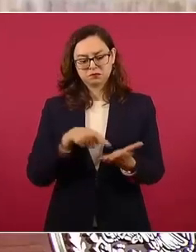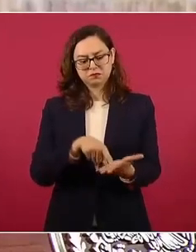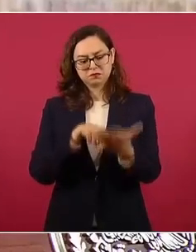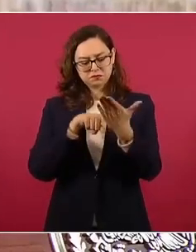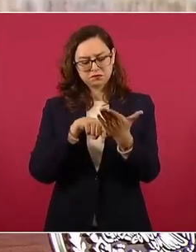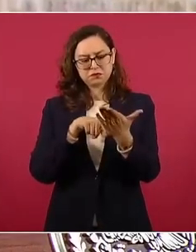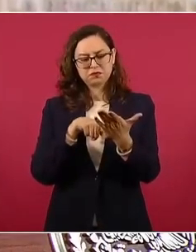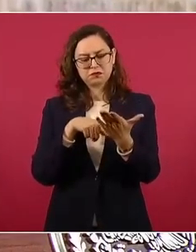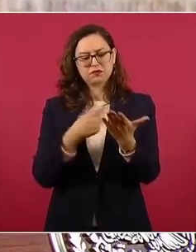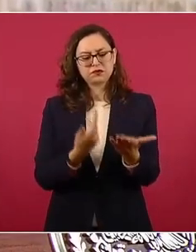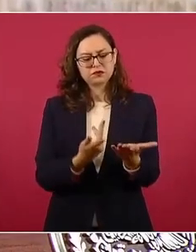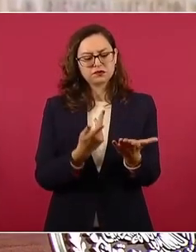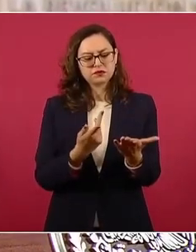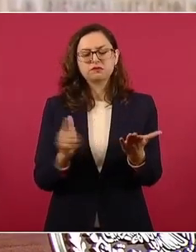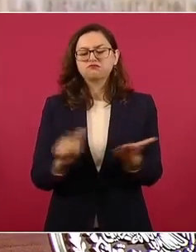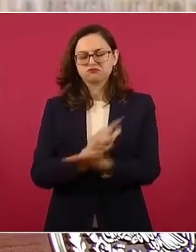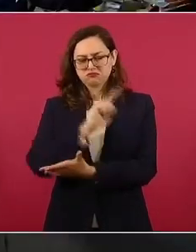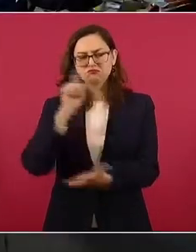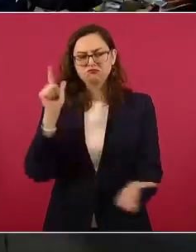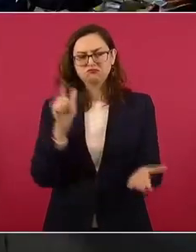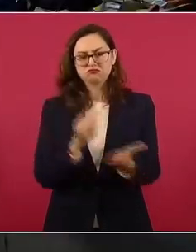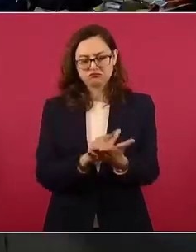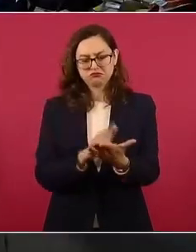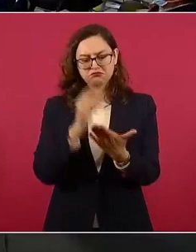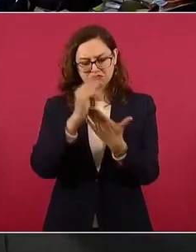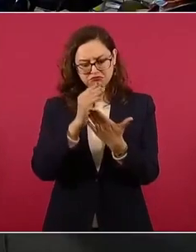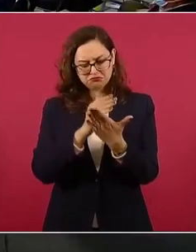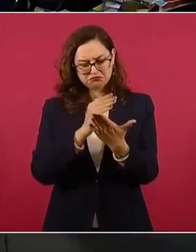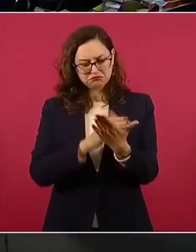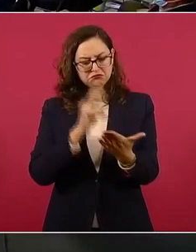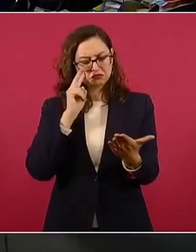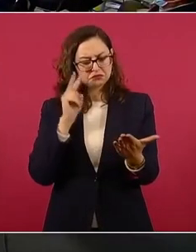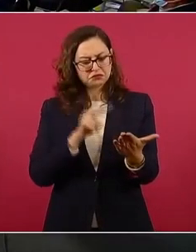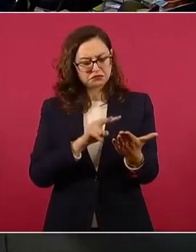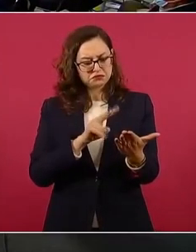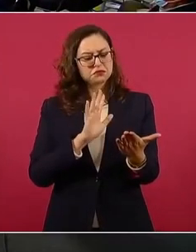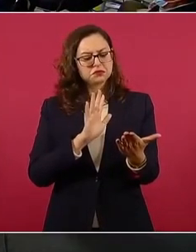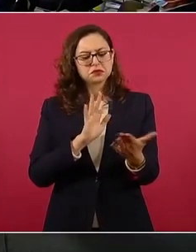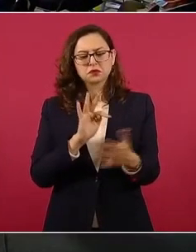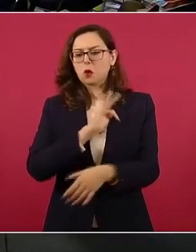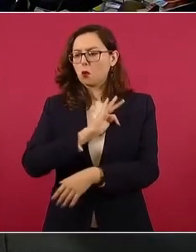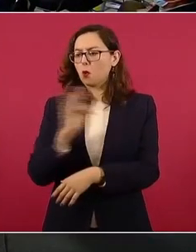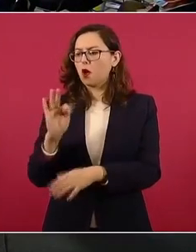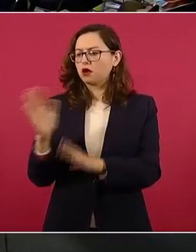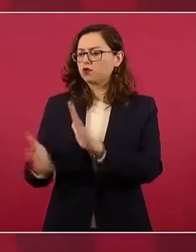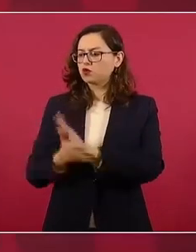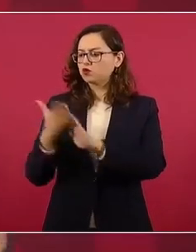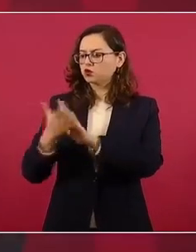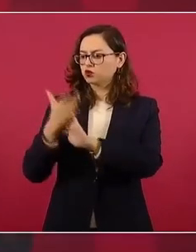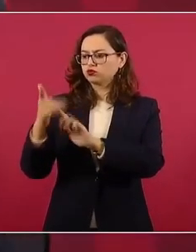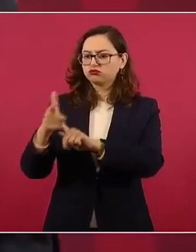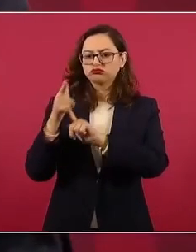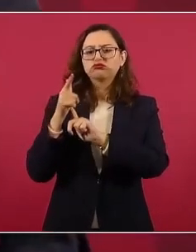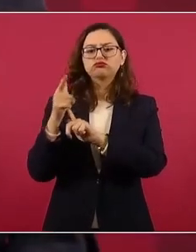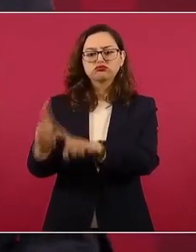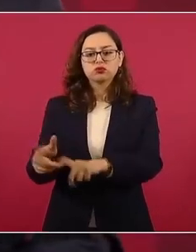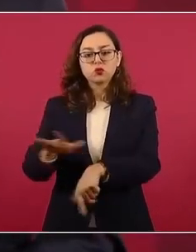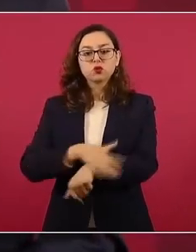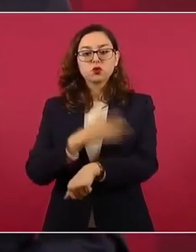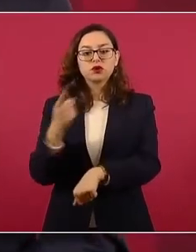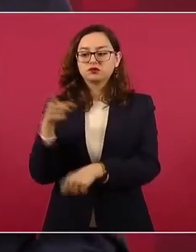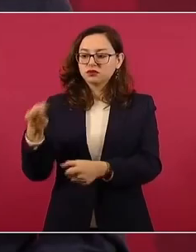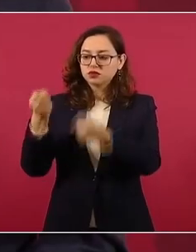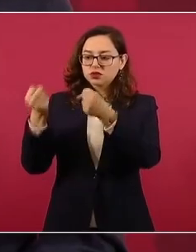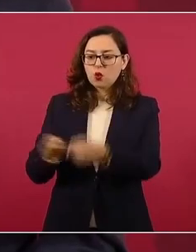utilizó otro procedimiento, el que la obra se considera de